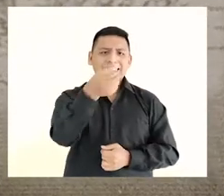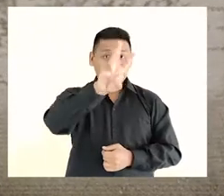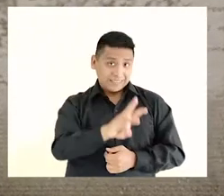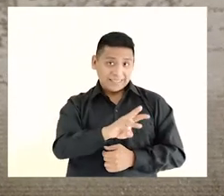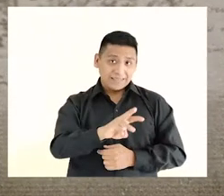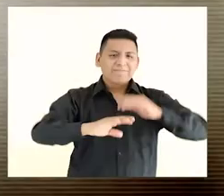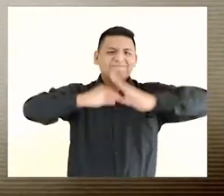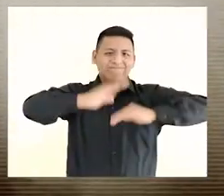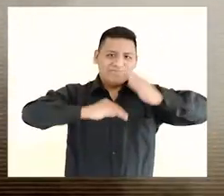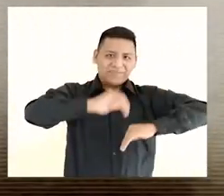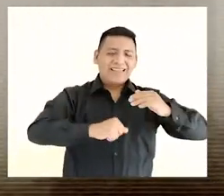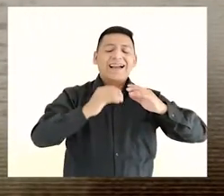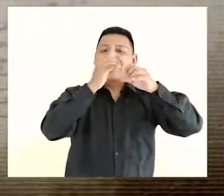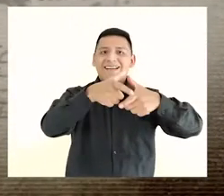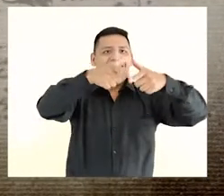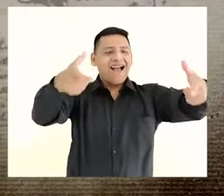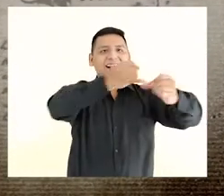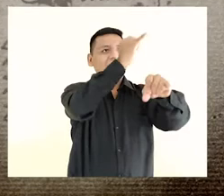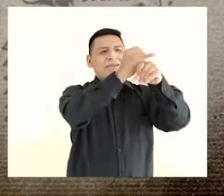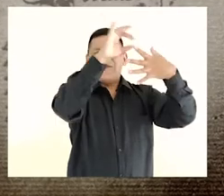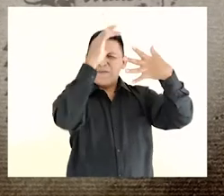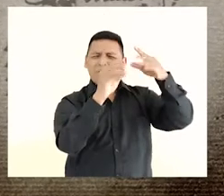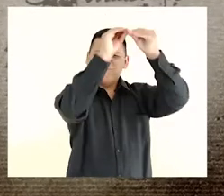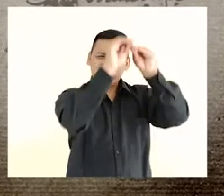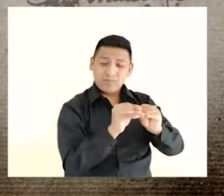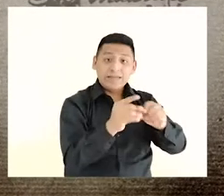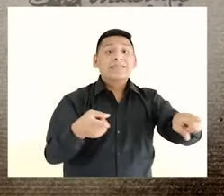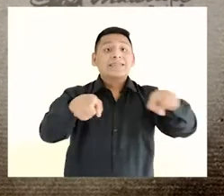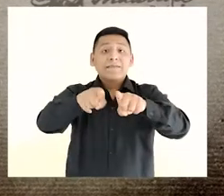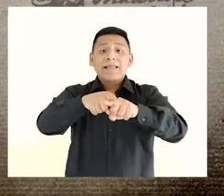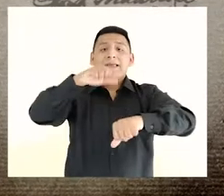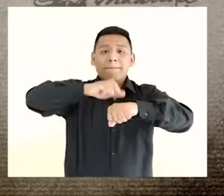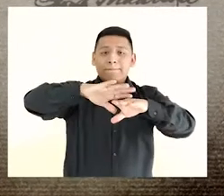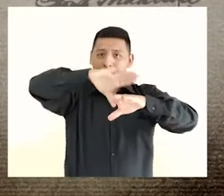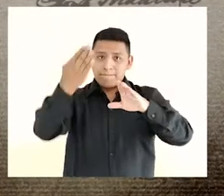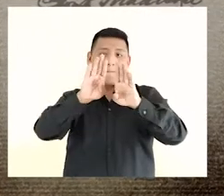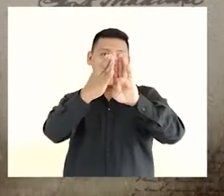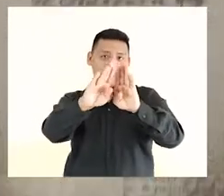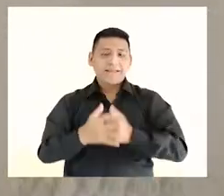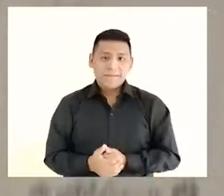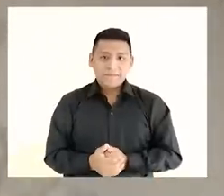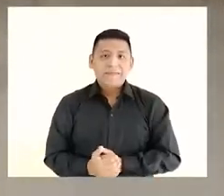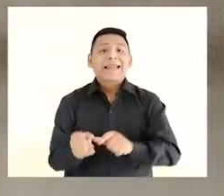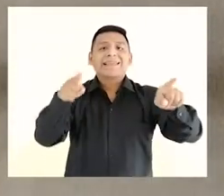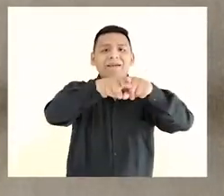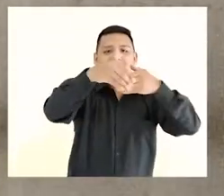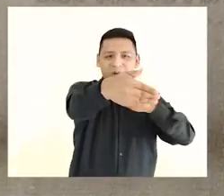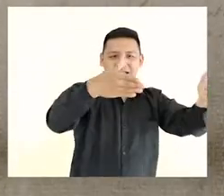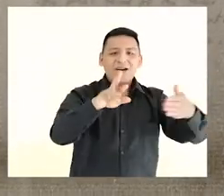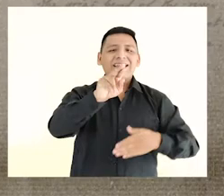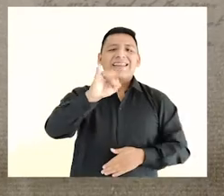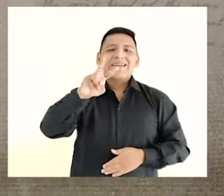siglo XVI se construyeron la Gran Capilla ricamente adornada y la Portada de Piedra Central. De esta época también